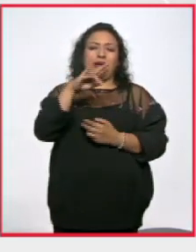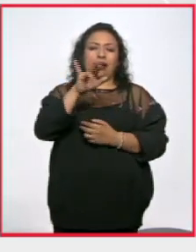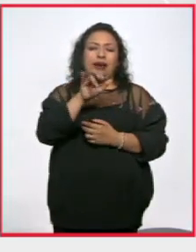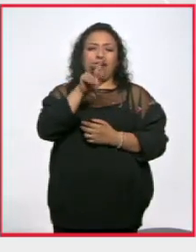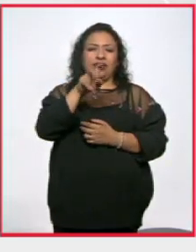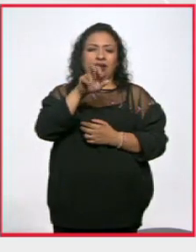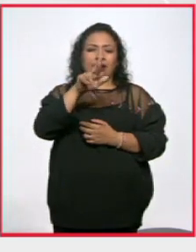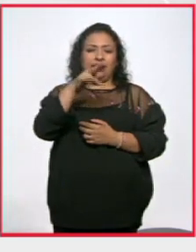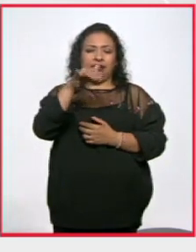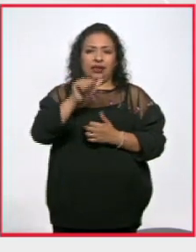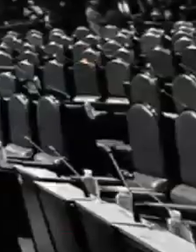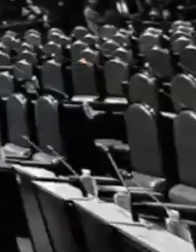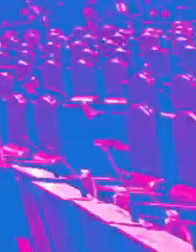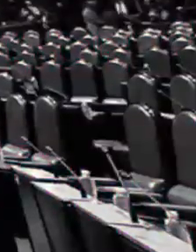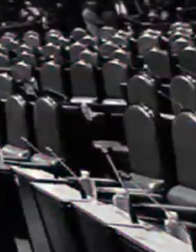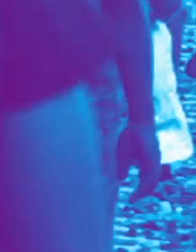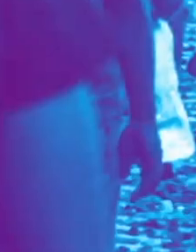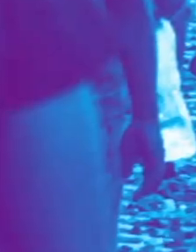García Diego